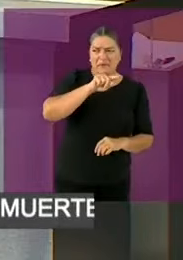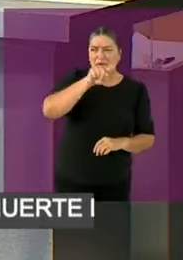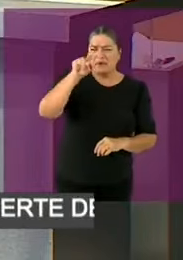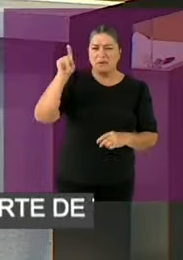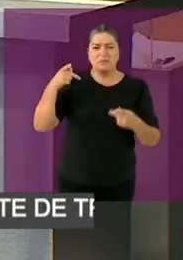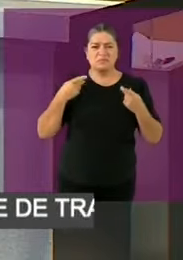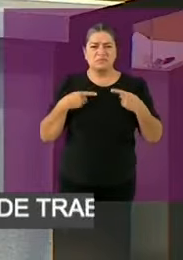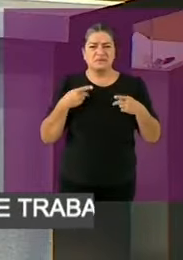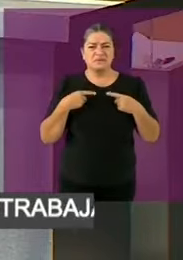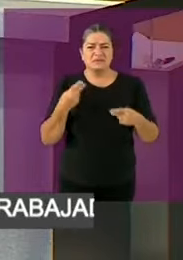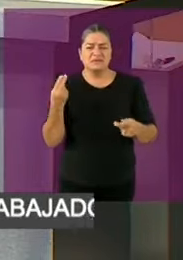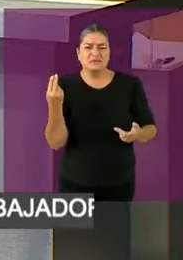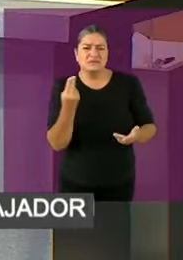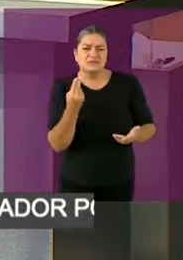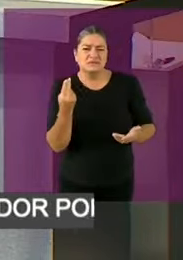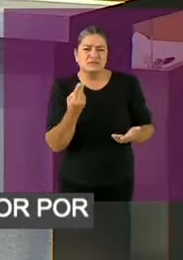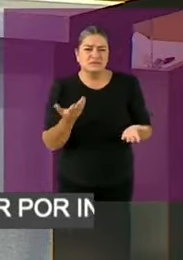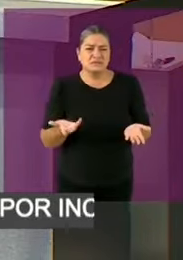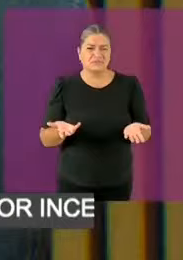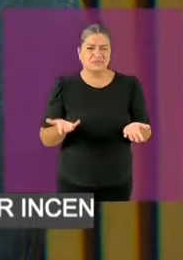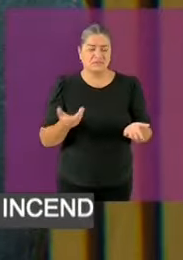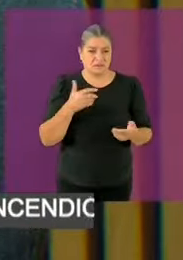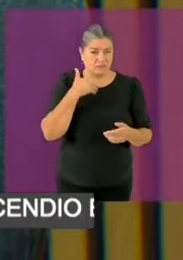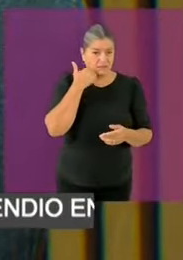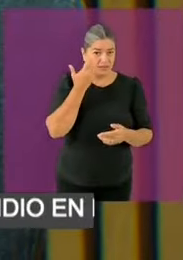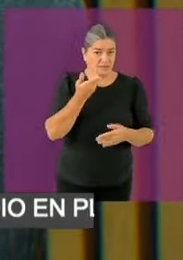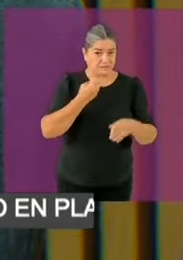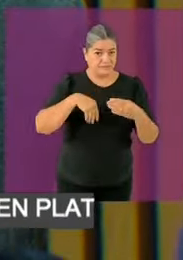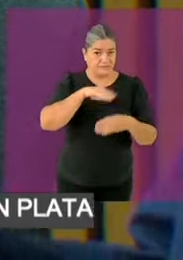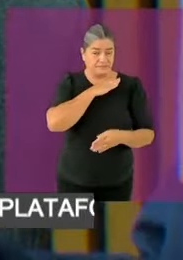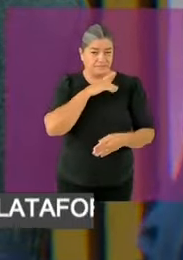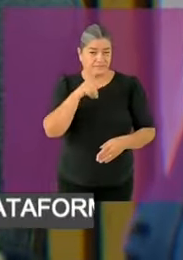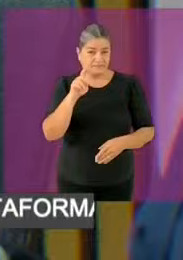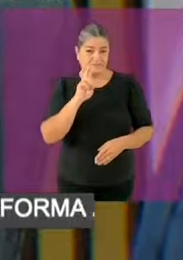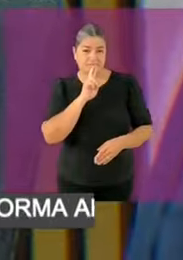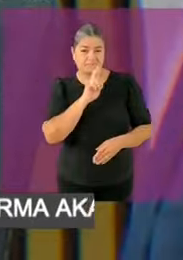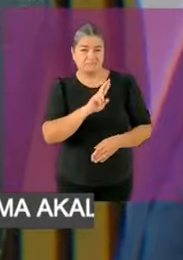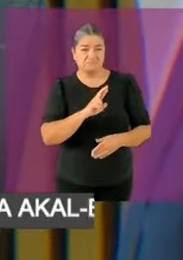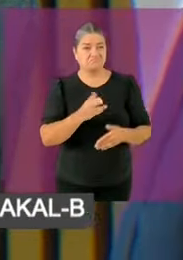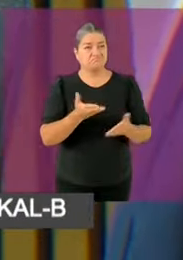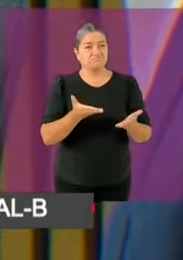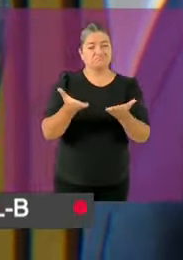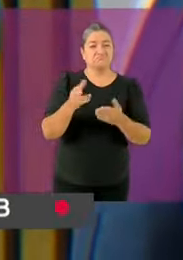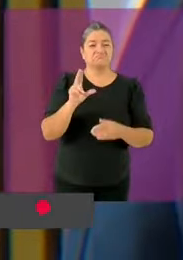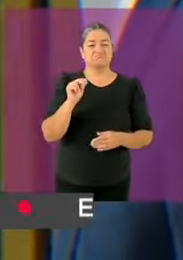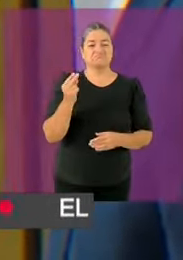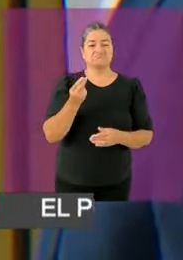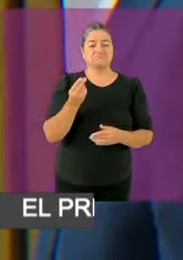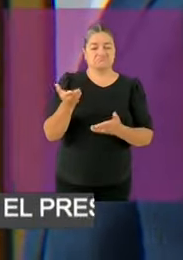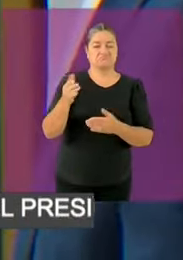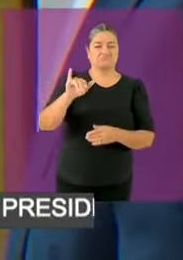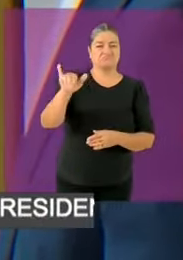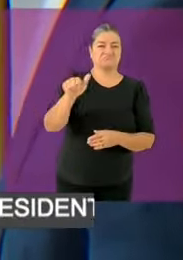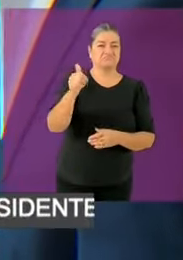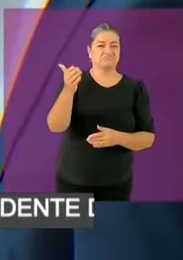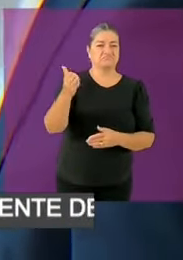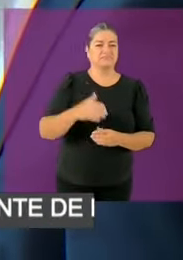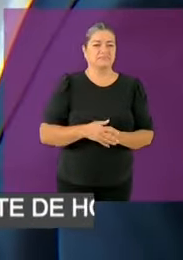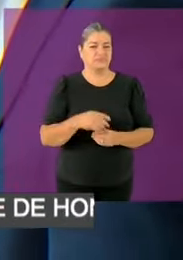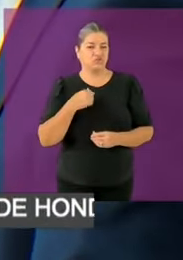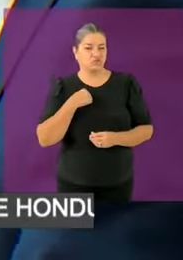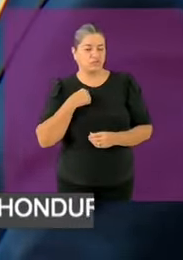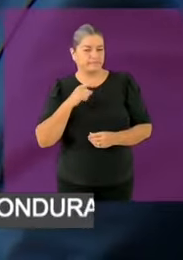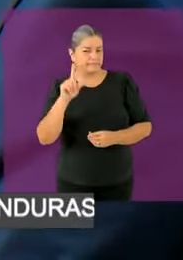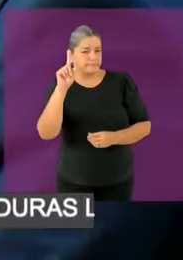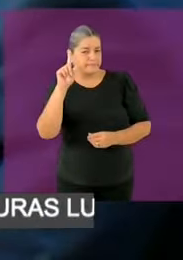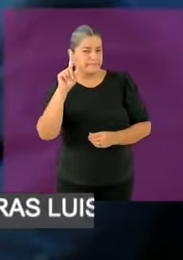contestar, candidata Clave Sheinbaum? No, que conteste. Candidato Mañez. Mañez. Sí, porque también me aludieron. Y por cierto, qué bueno que la gente